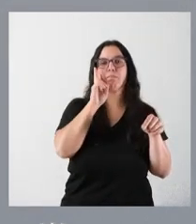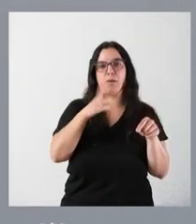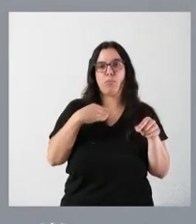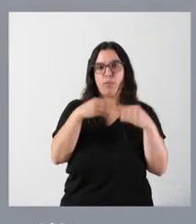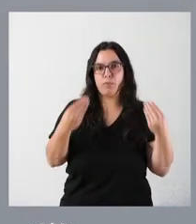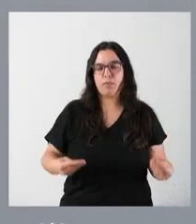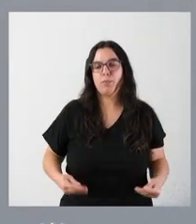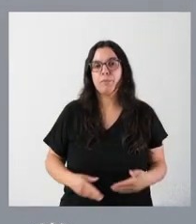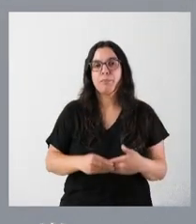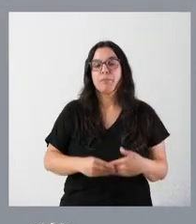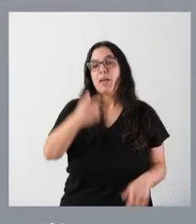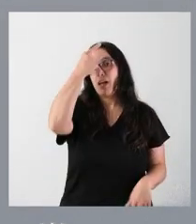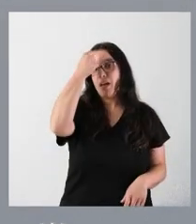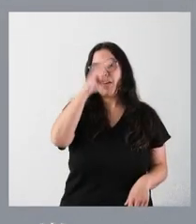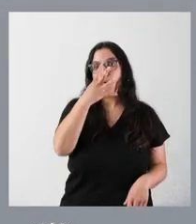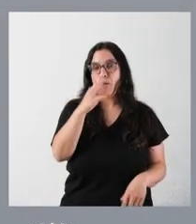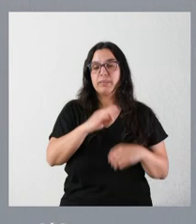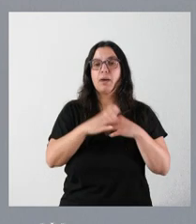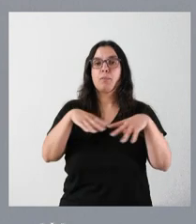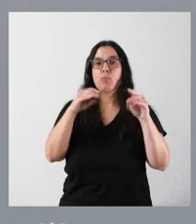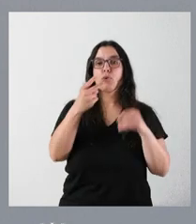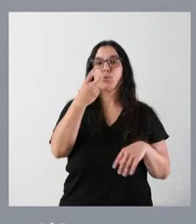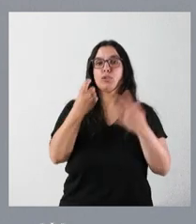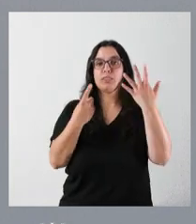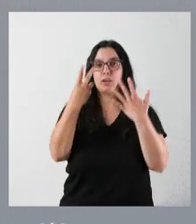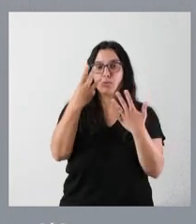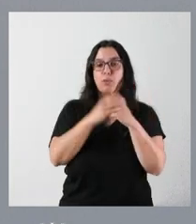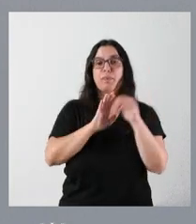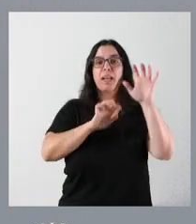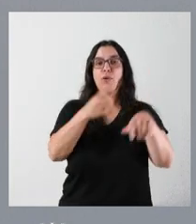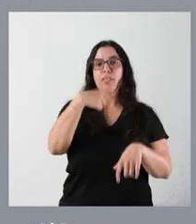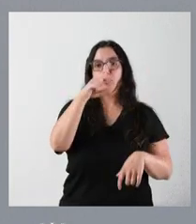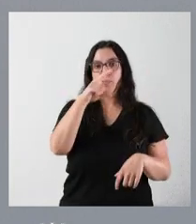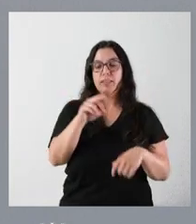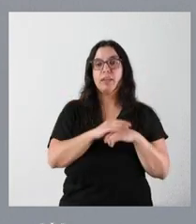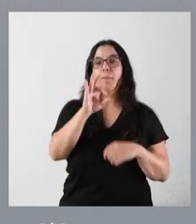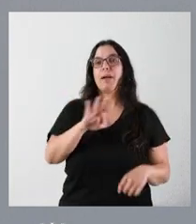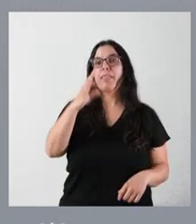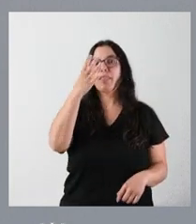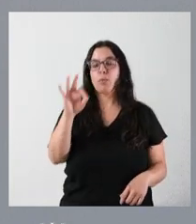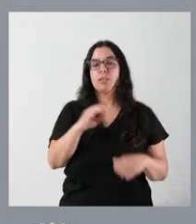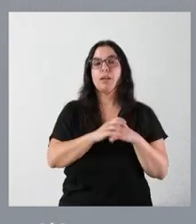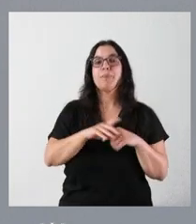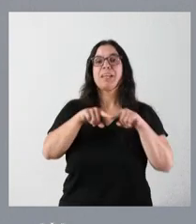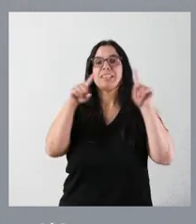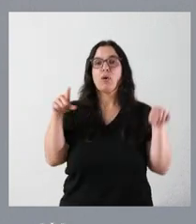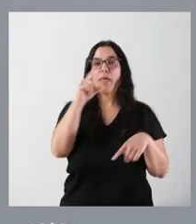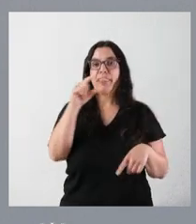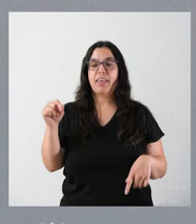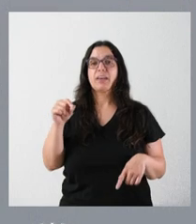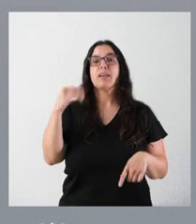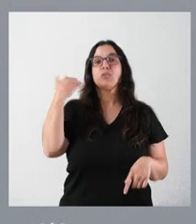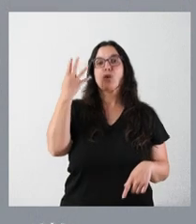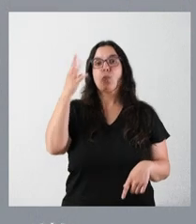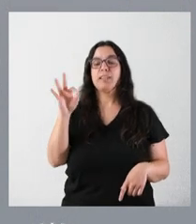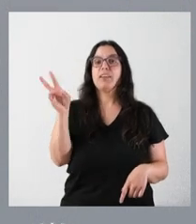autónoma. En Ávila, 40 viviendas. En Burgos, 268. En León, 120. En Palencia, 50. En Segovia, 100. En Soria, 40.